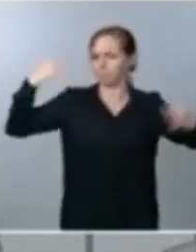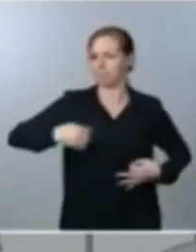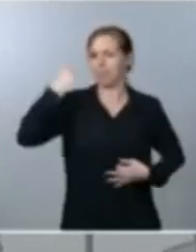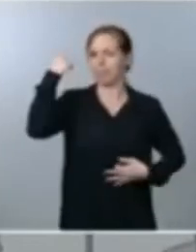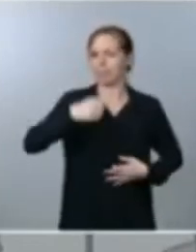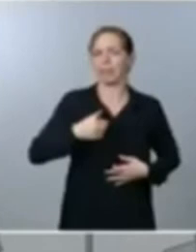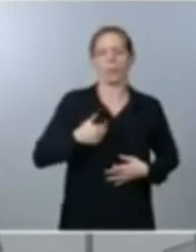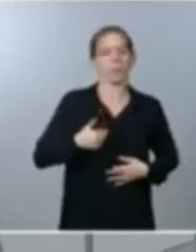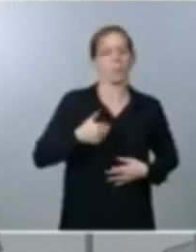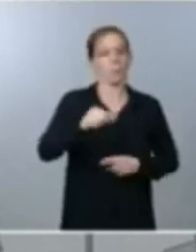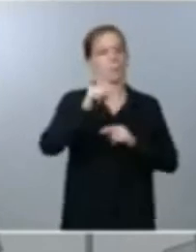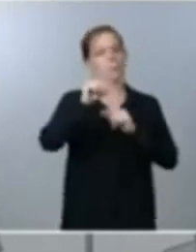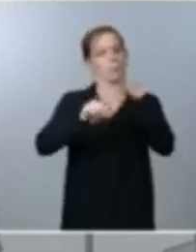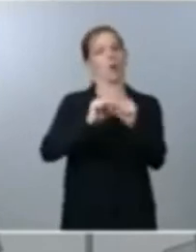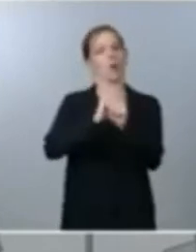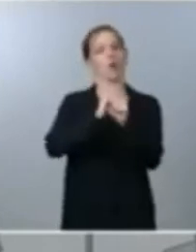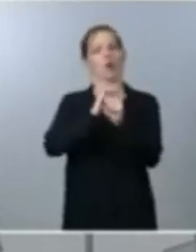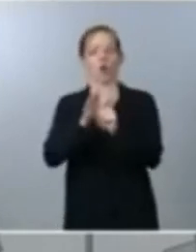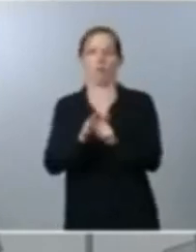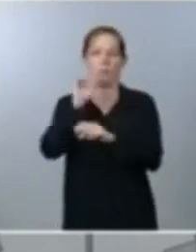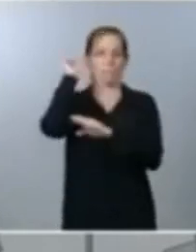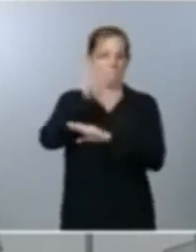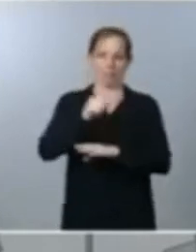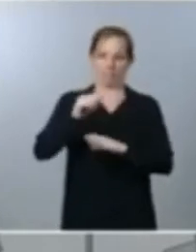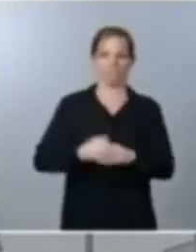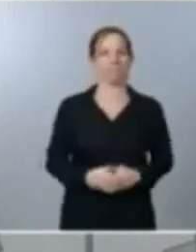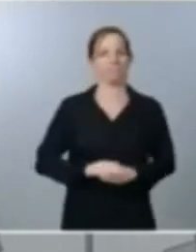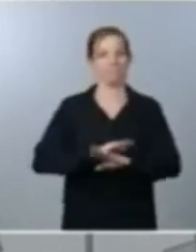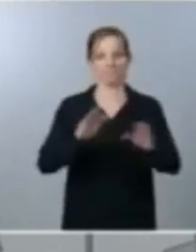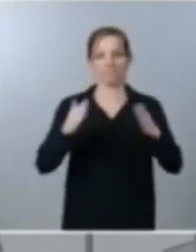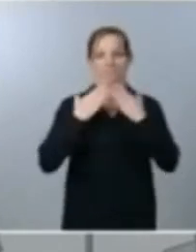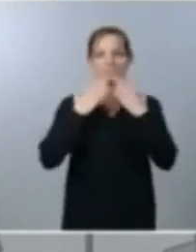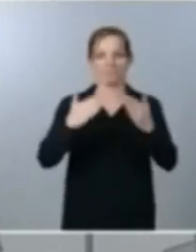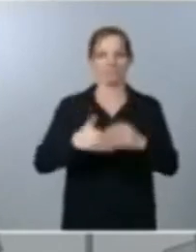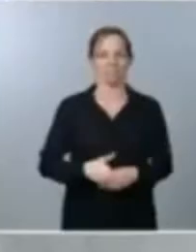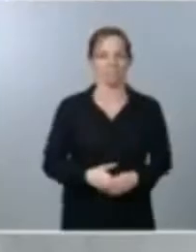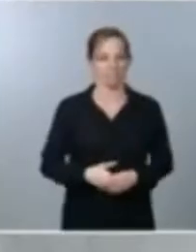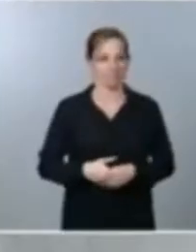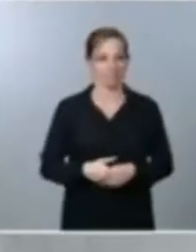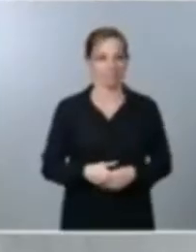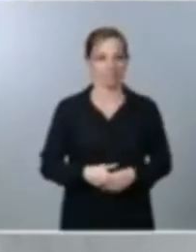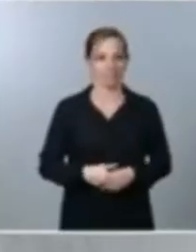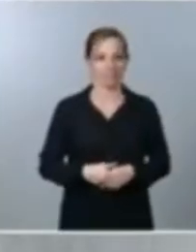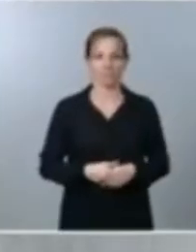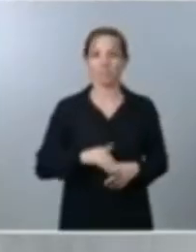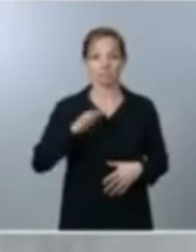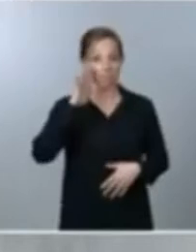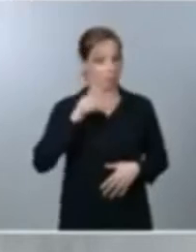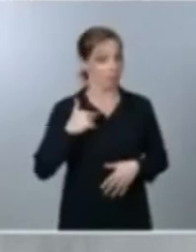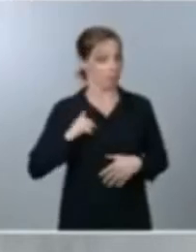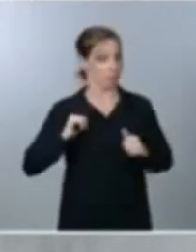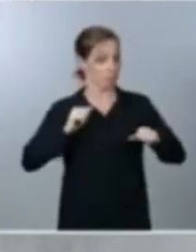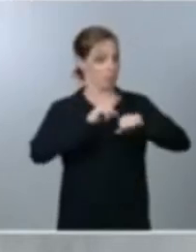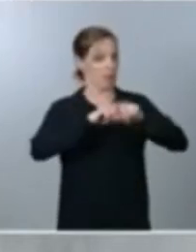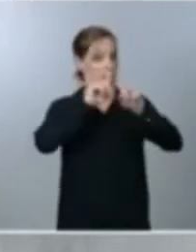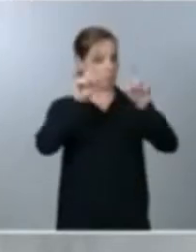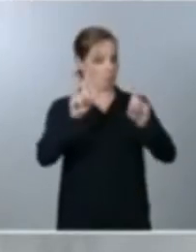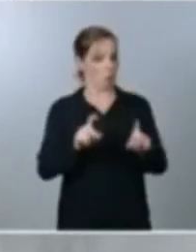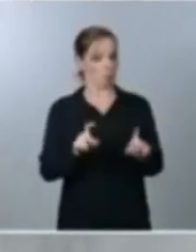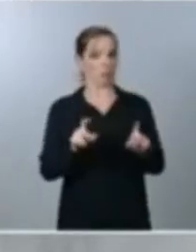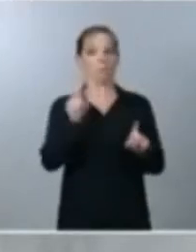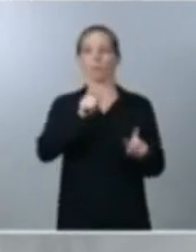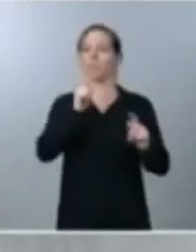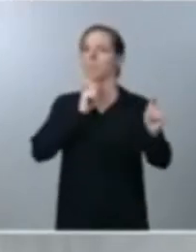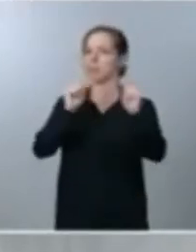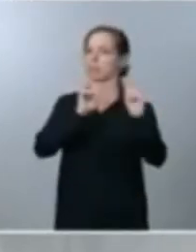el COVID-19 muchas gracias presidente si le parece comenzamos con las preguntas los periodistas están ya preparados en la pantalla que